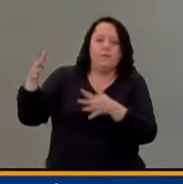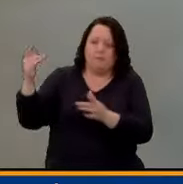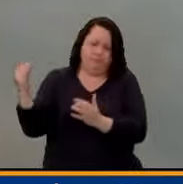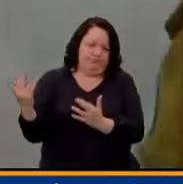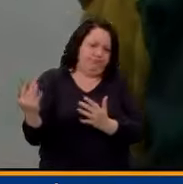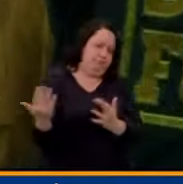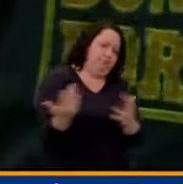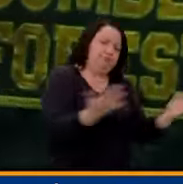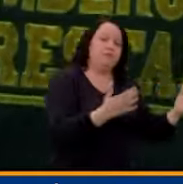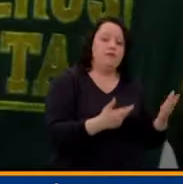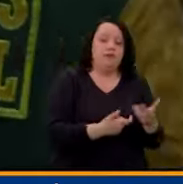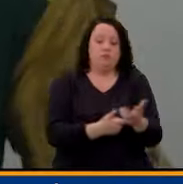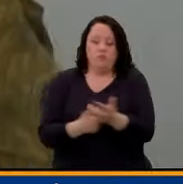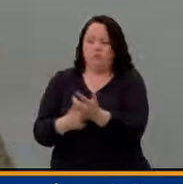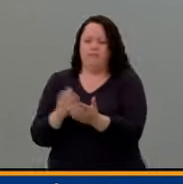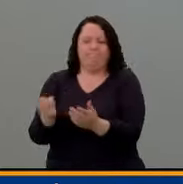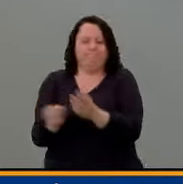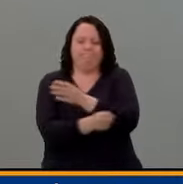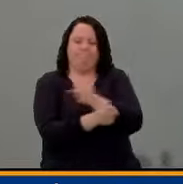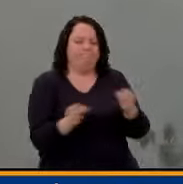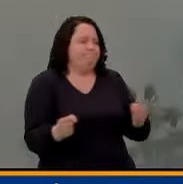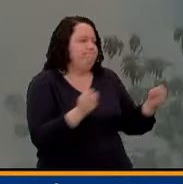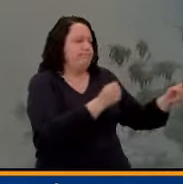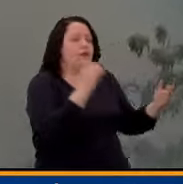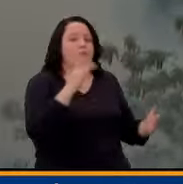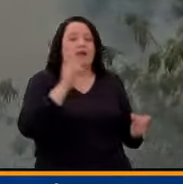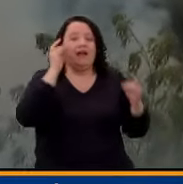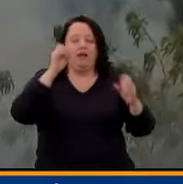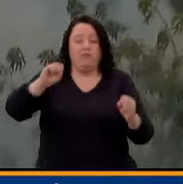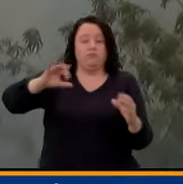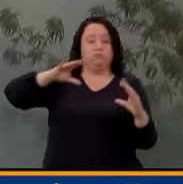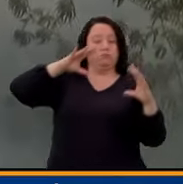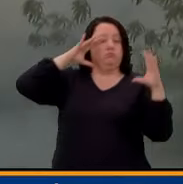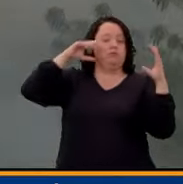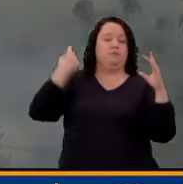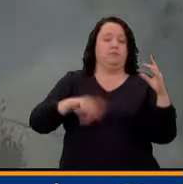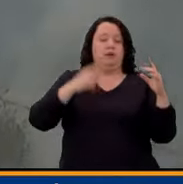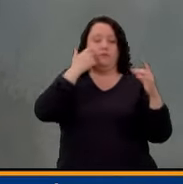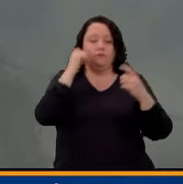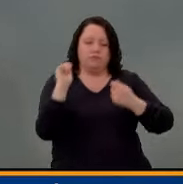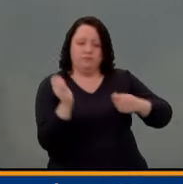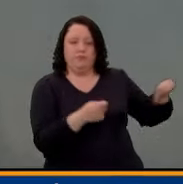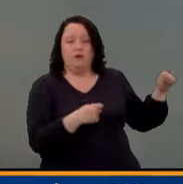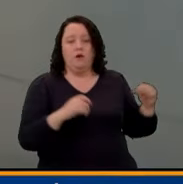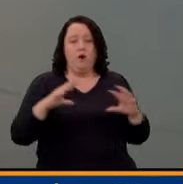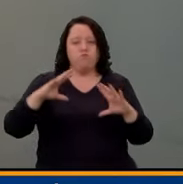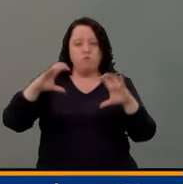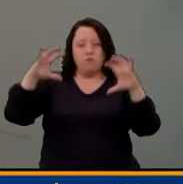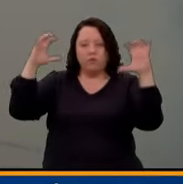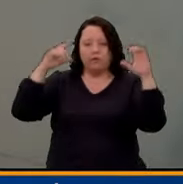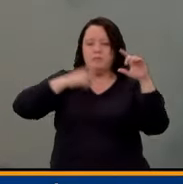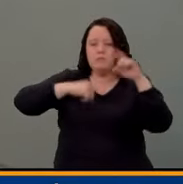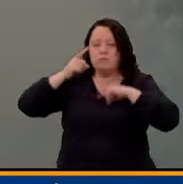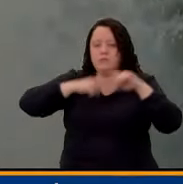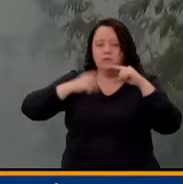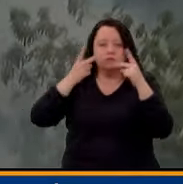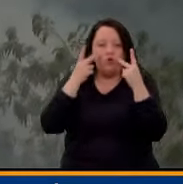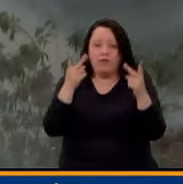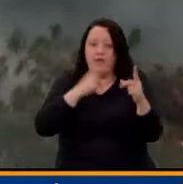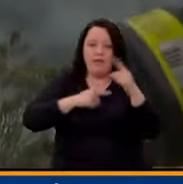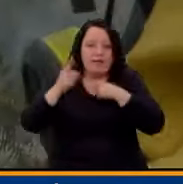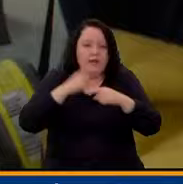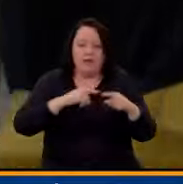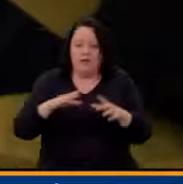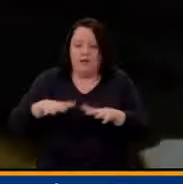han sido evacuados debido a la gravedad de la emergencia, mucho humo en la zona, esto impide la visibilidad justamente en este corredor